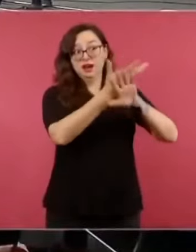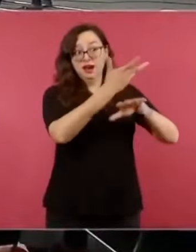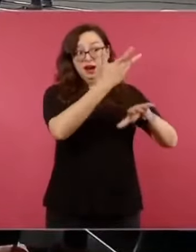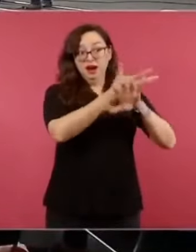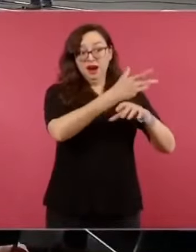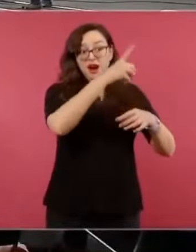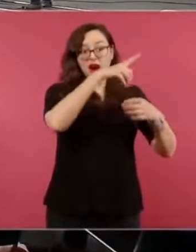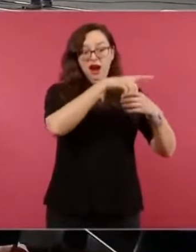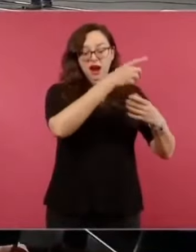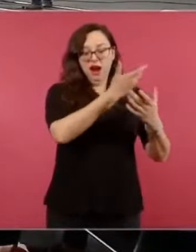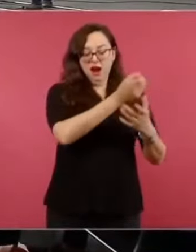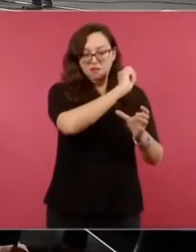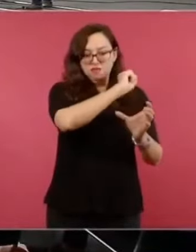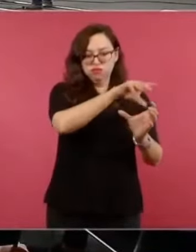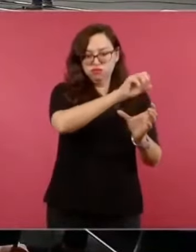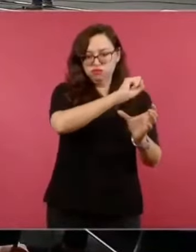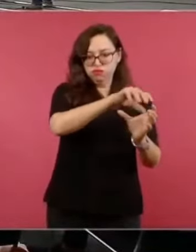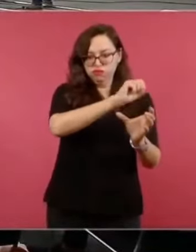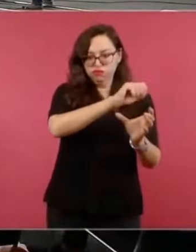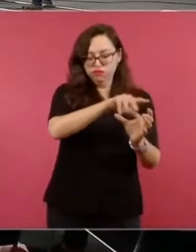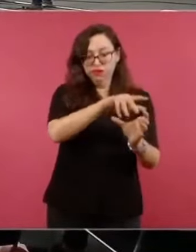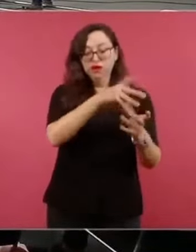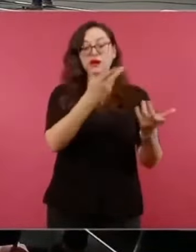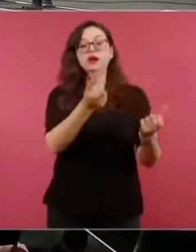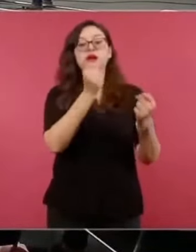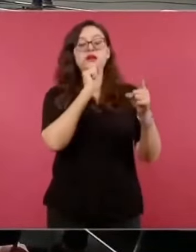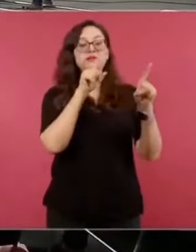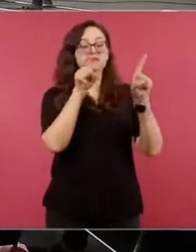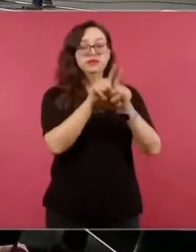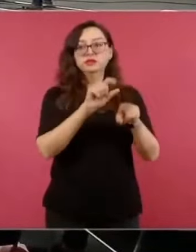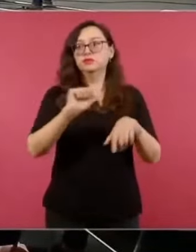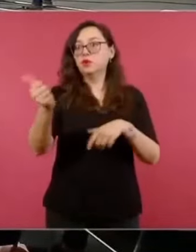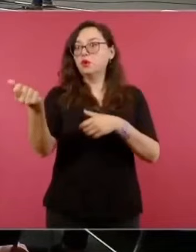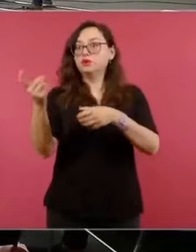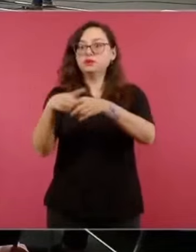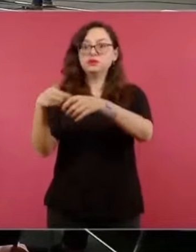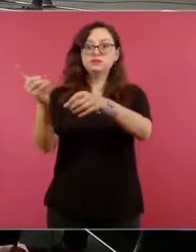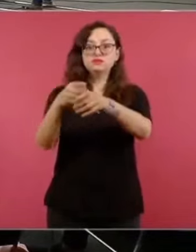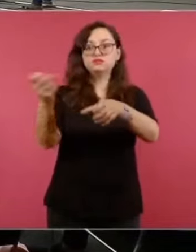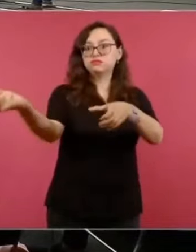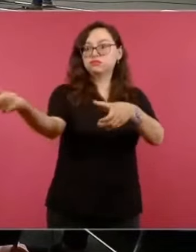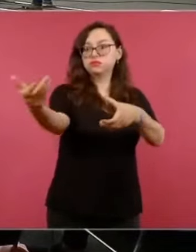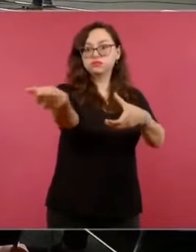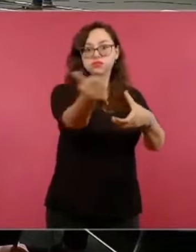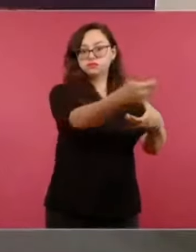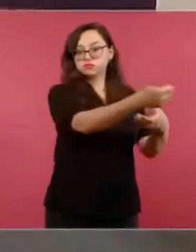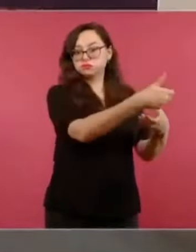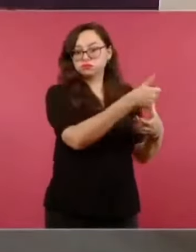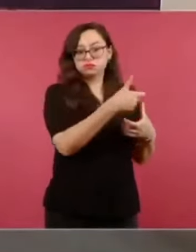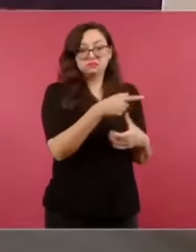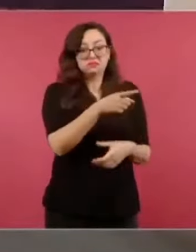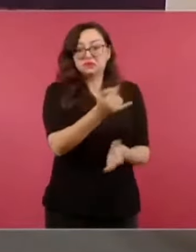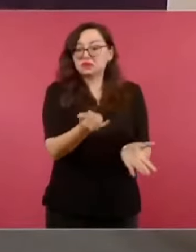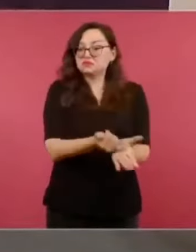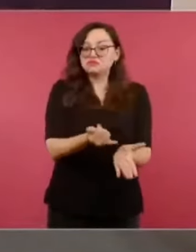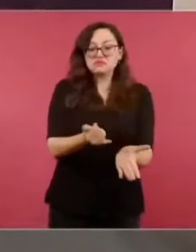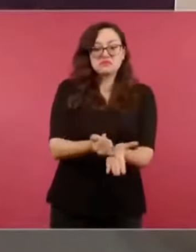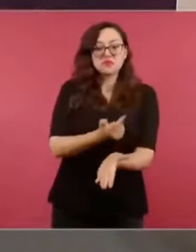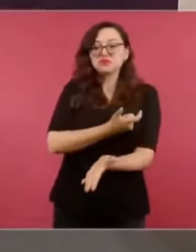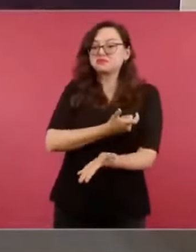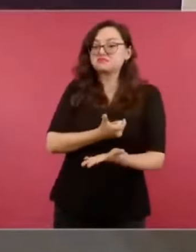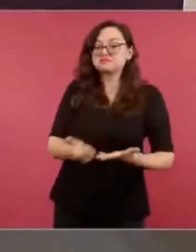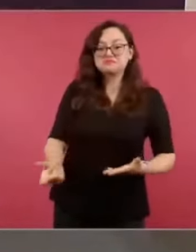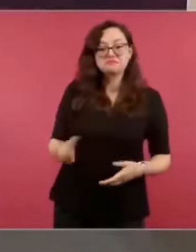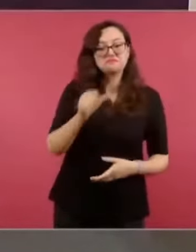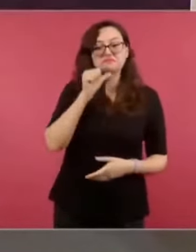deducibles de impuestos y aportaciones del